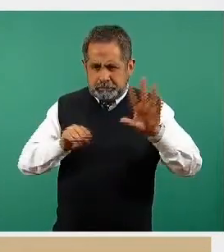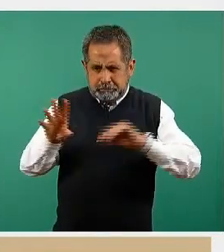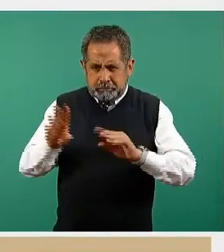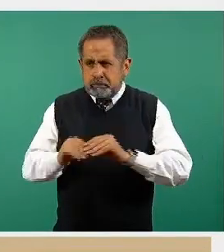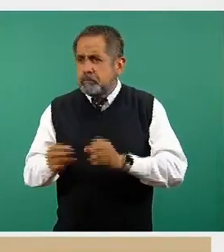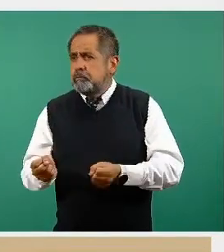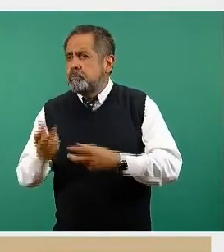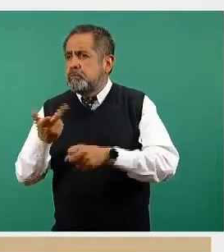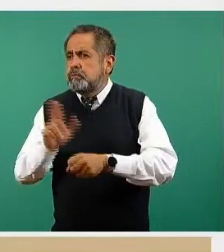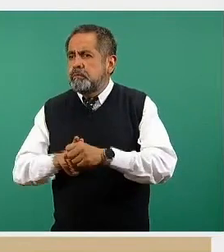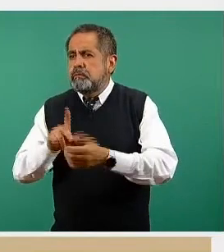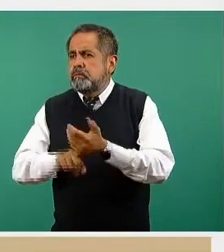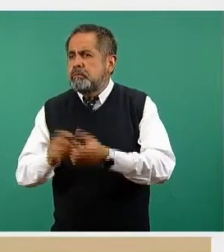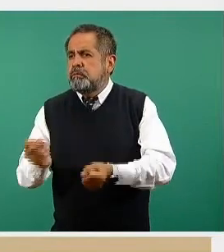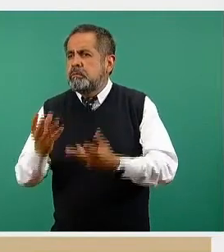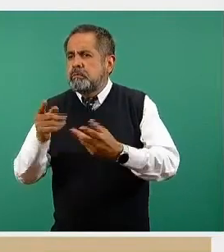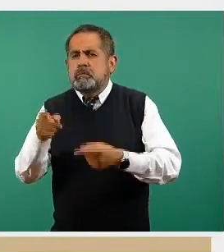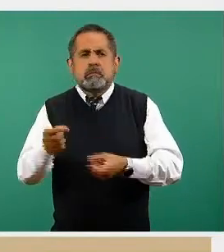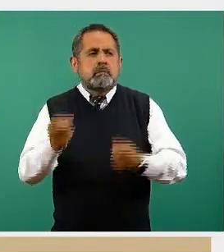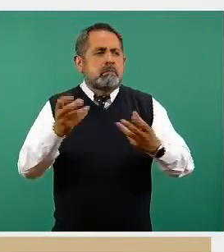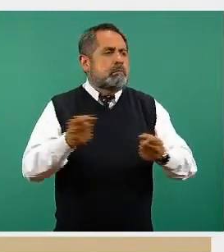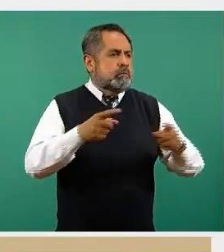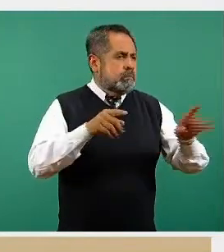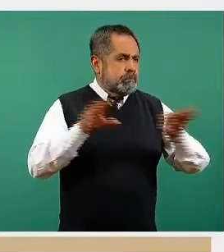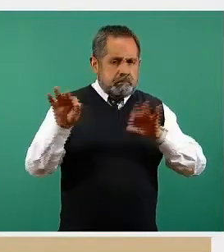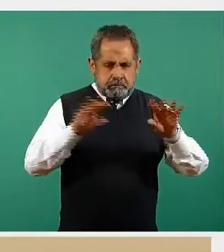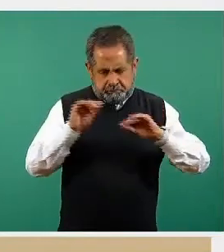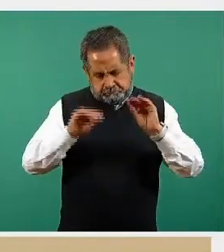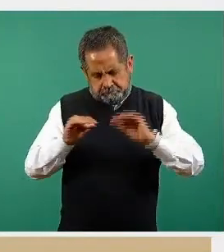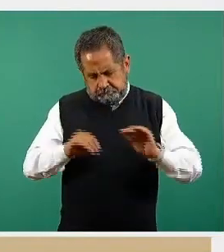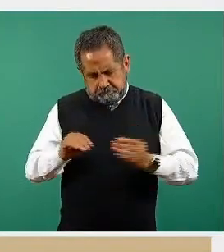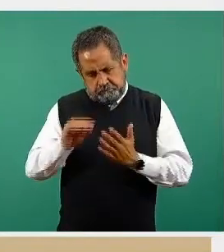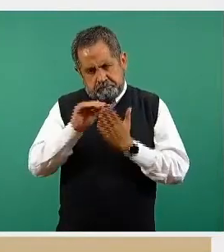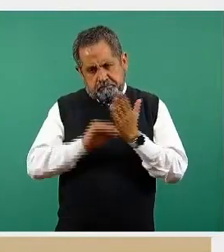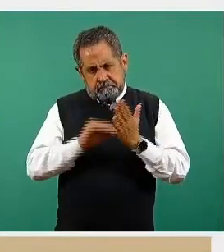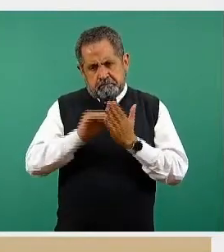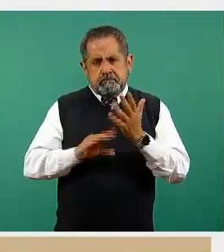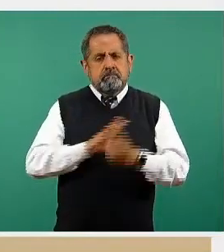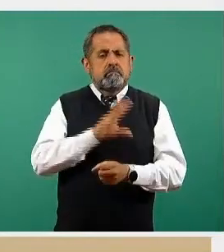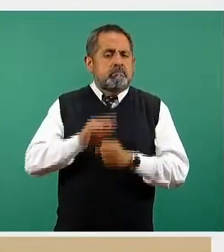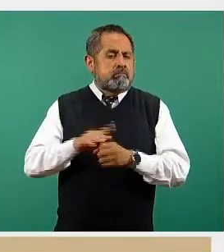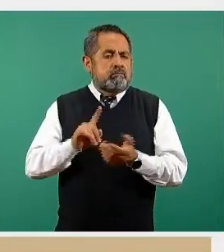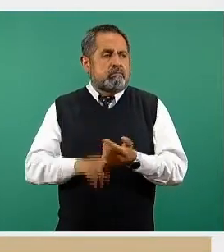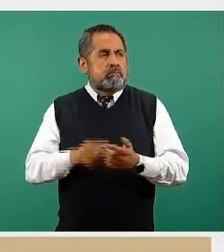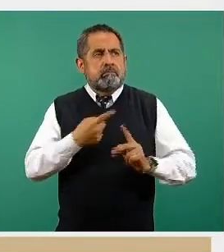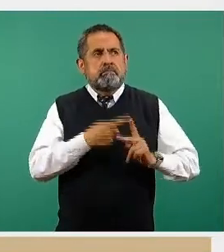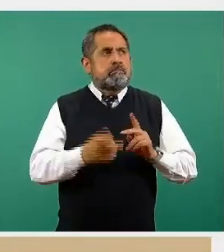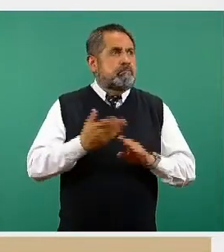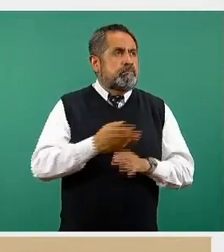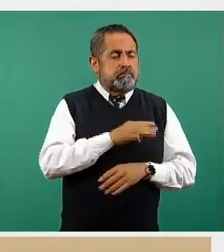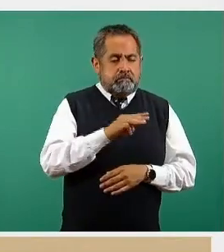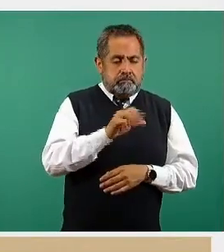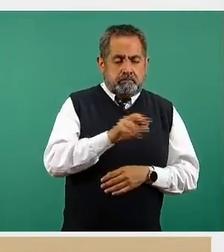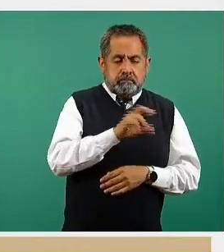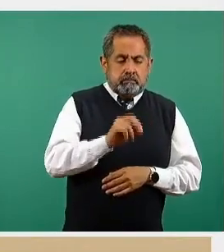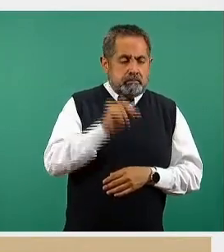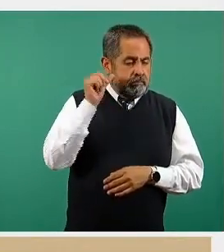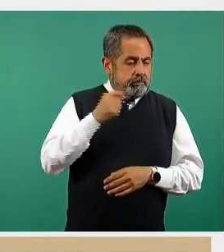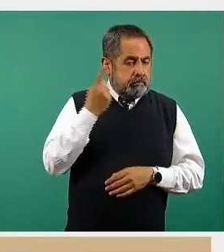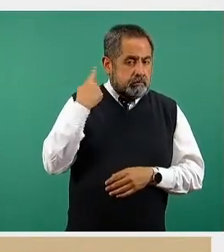específicamente para la pandemia de COVID-19. Está operando desde marzo, abril del año